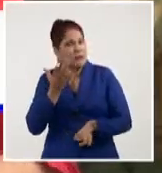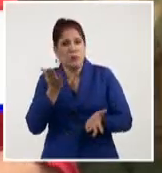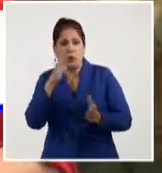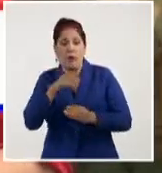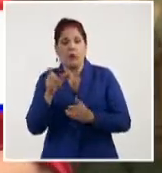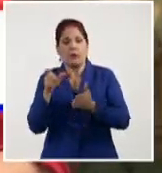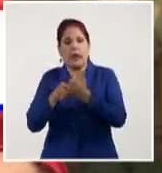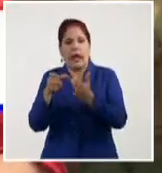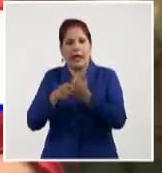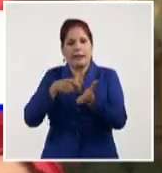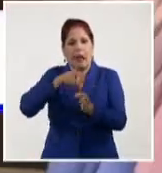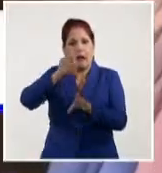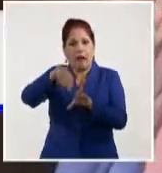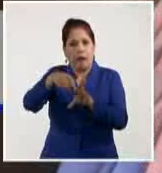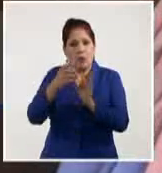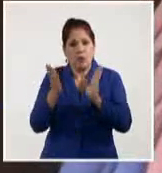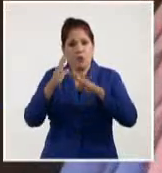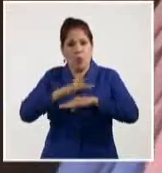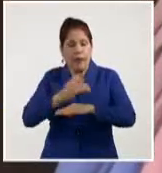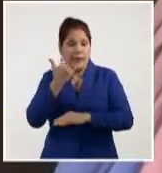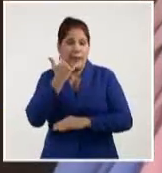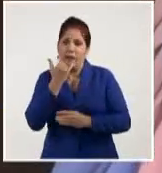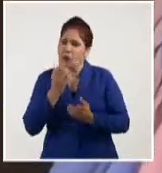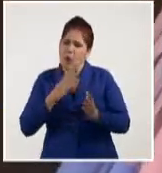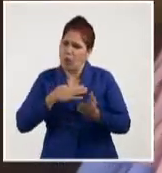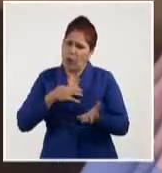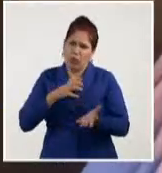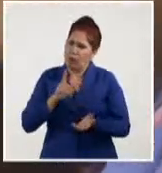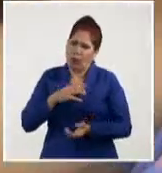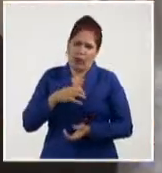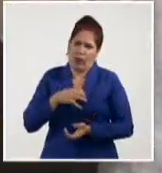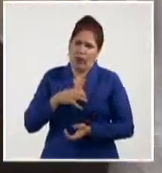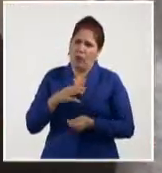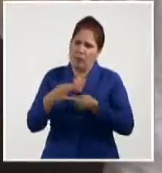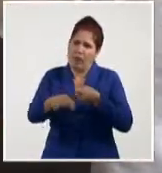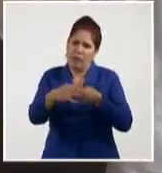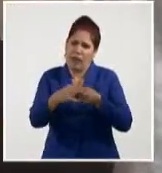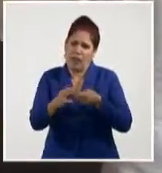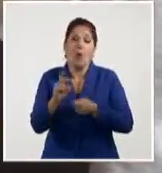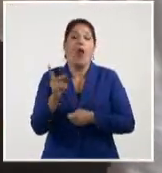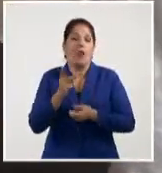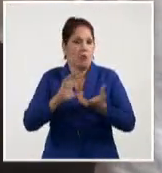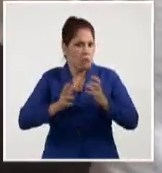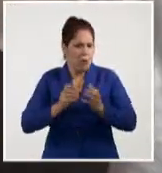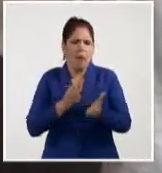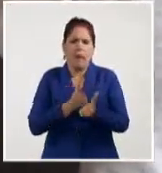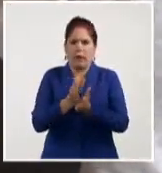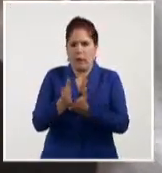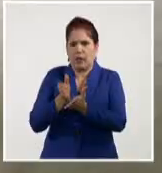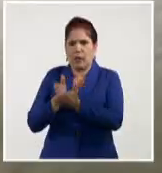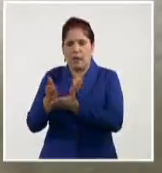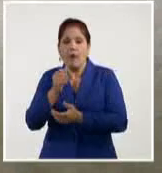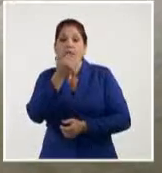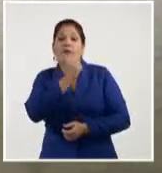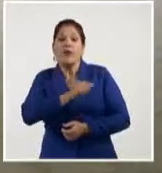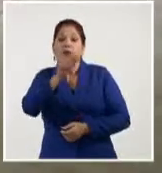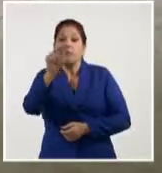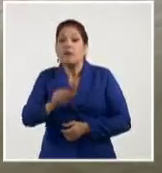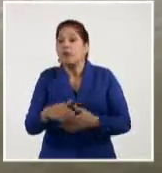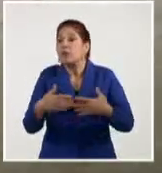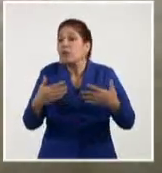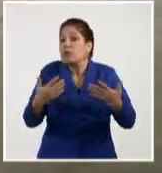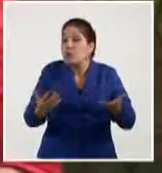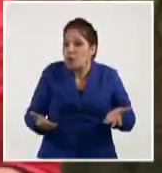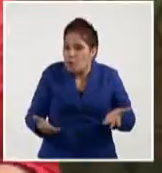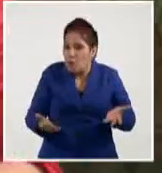magnéticas o que no tienen un móvil que puedan utilizarlo con este fin. Y es por ello que mantenemos estas dos formas de pago. Siempre que uno